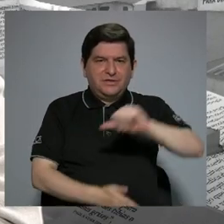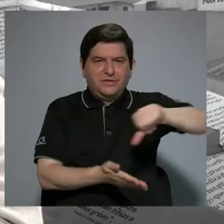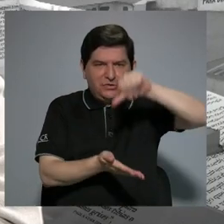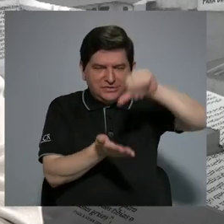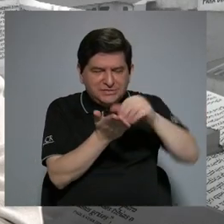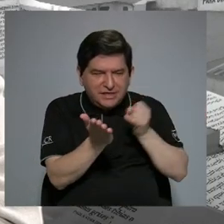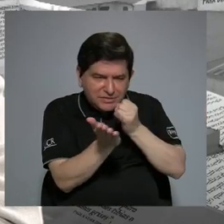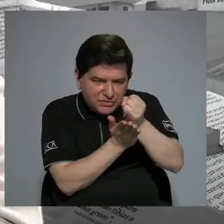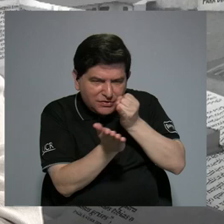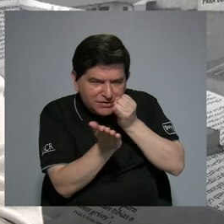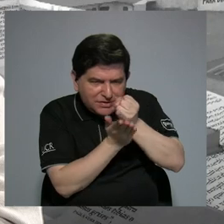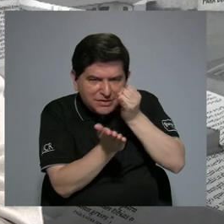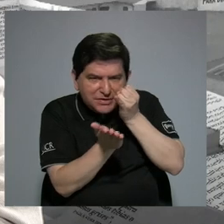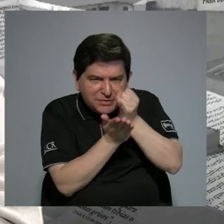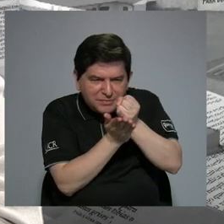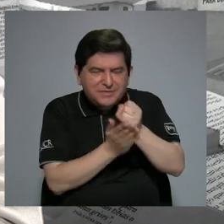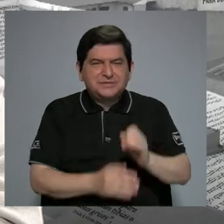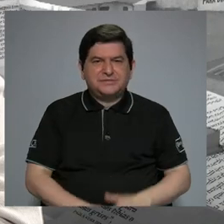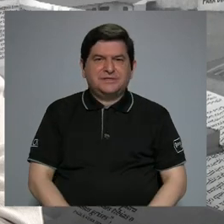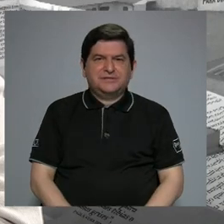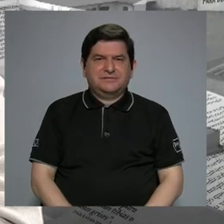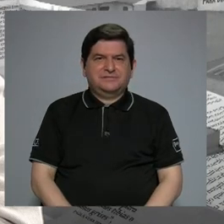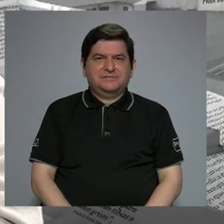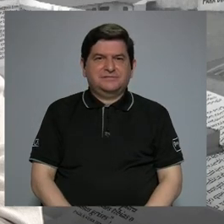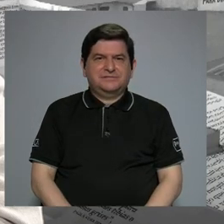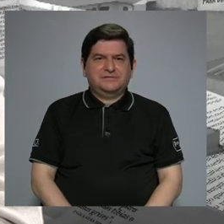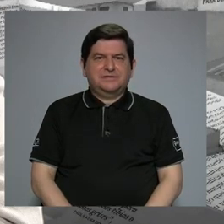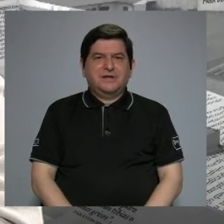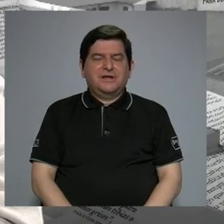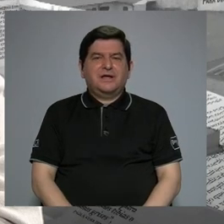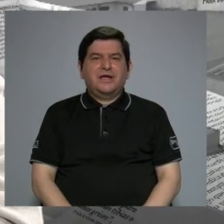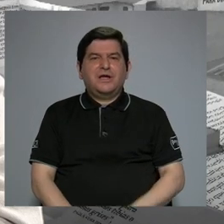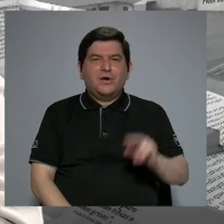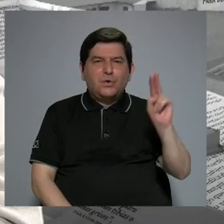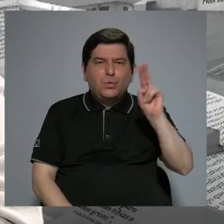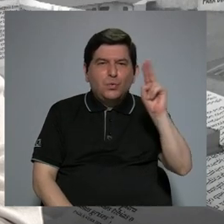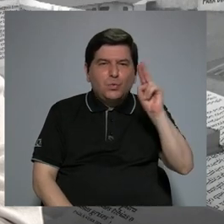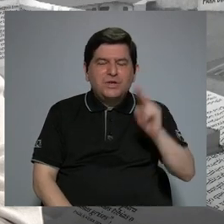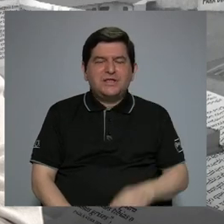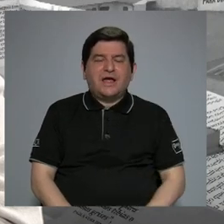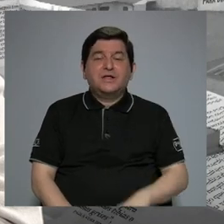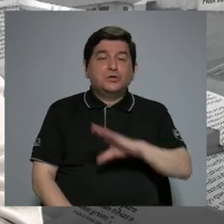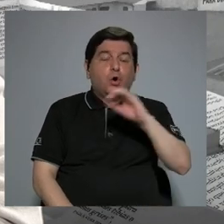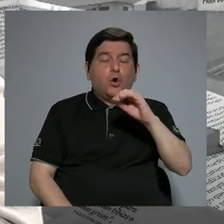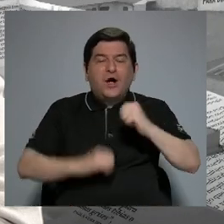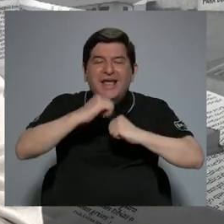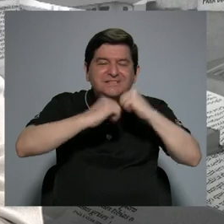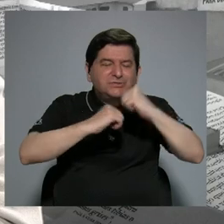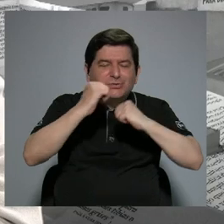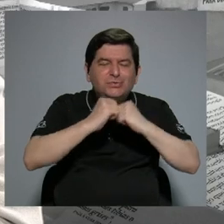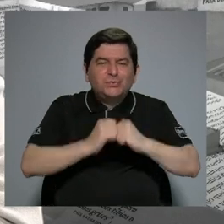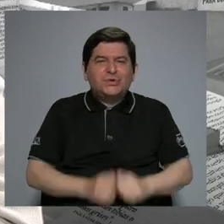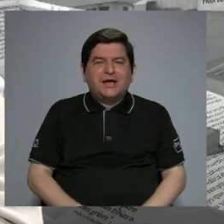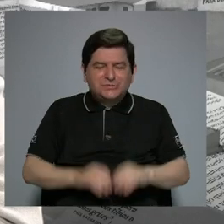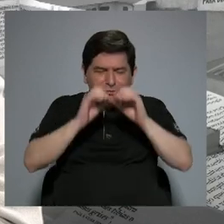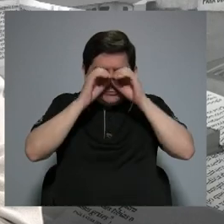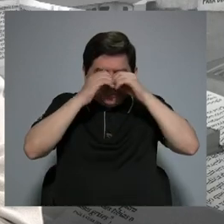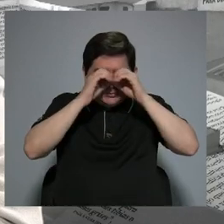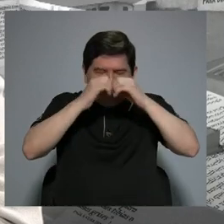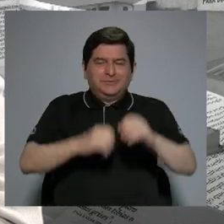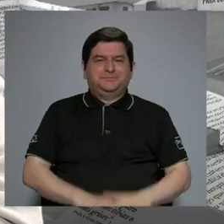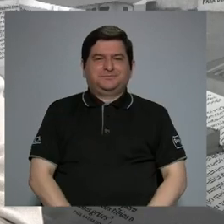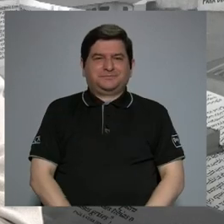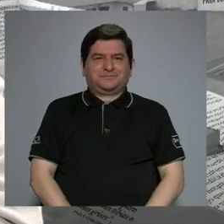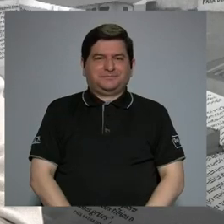Centro de Investigaciones en Unidades Microscópicas. Estructuras Microscópicas. Estructuras Microscópicas y